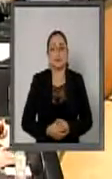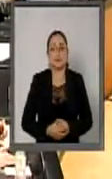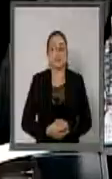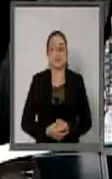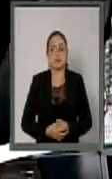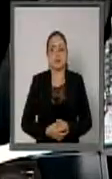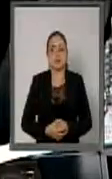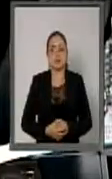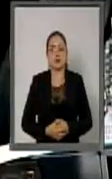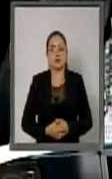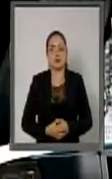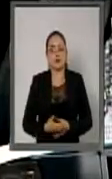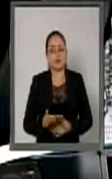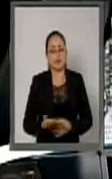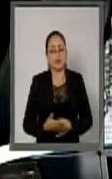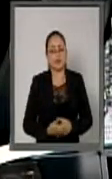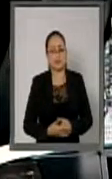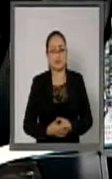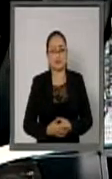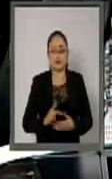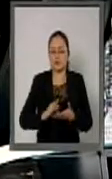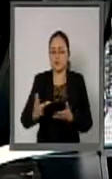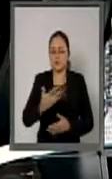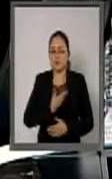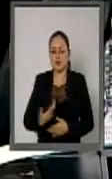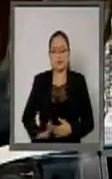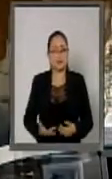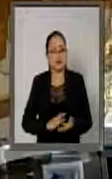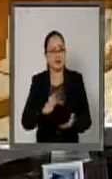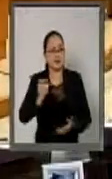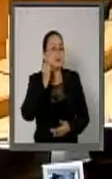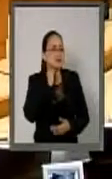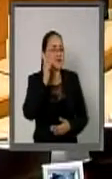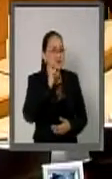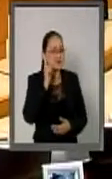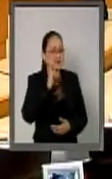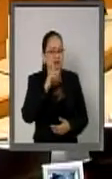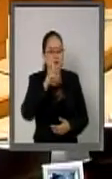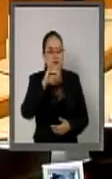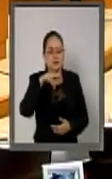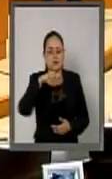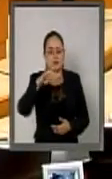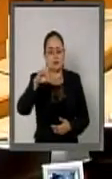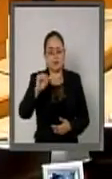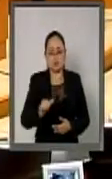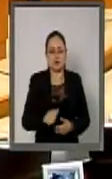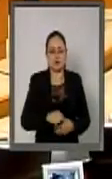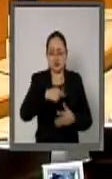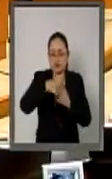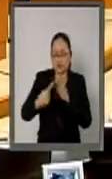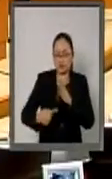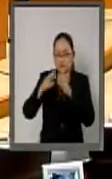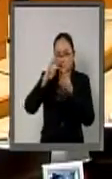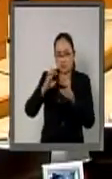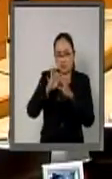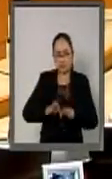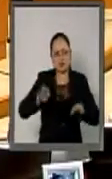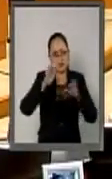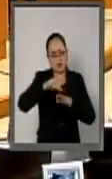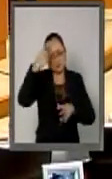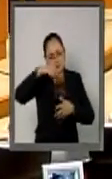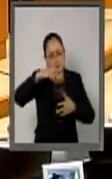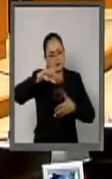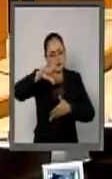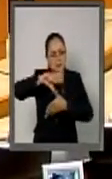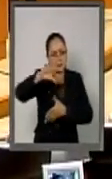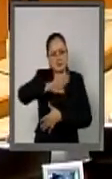Por favor, señor canciller. Gracias, presidente. Gracias, senadora Pineda. Toca usted dos temas importantes para la región latinoamericana